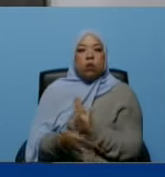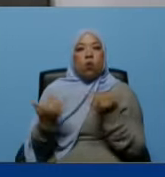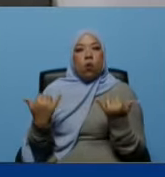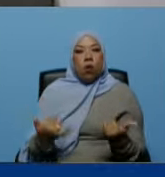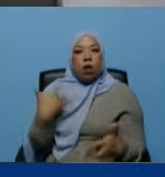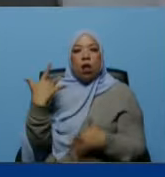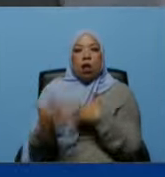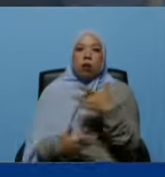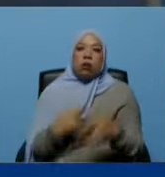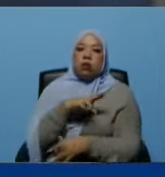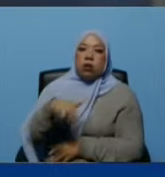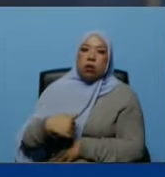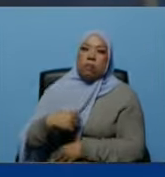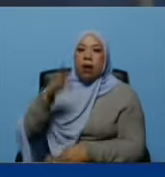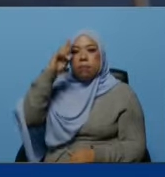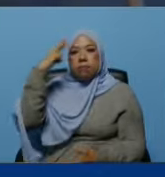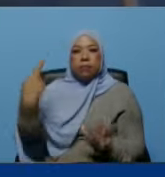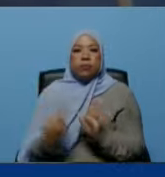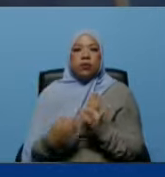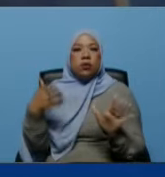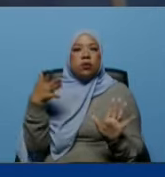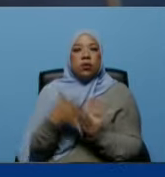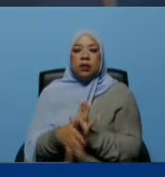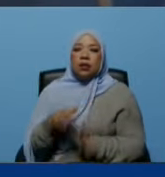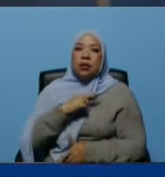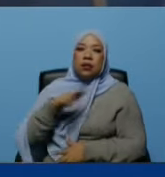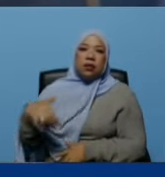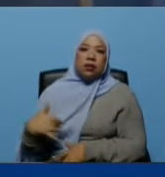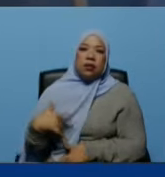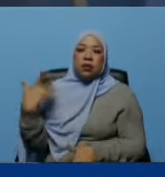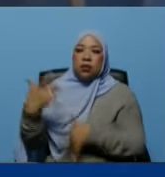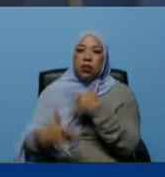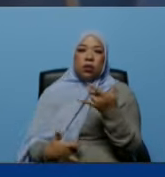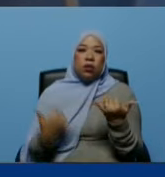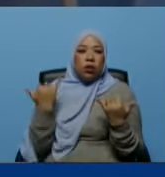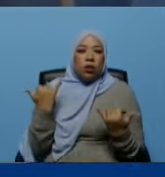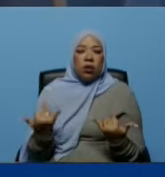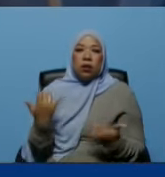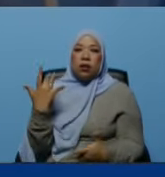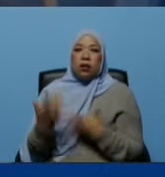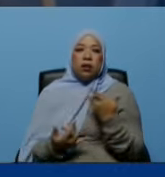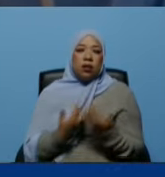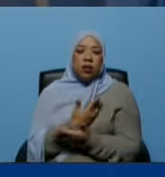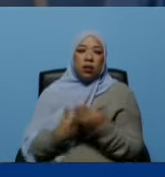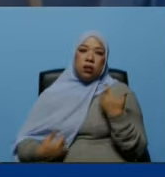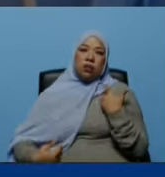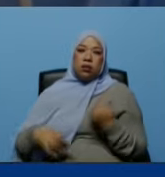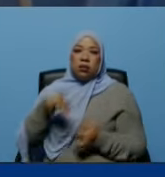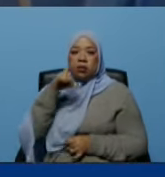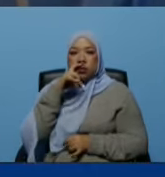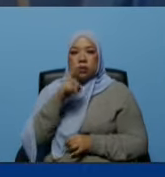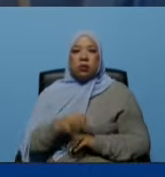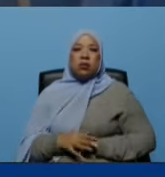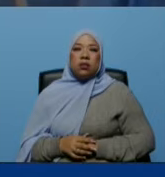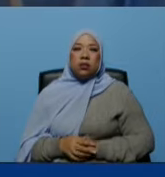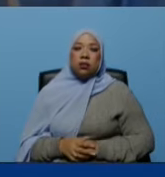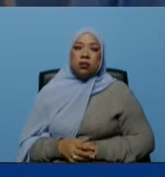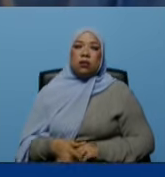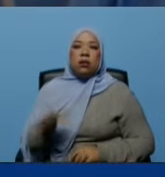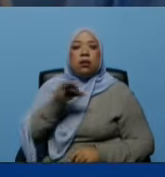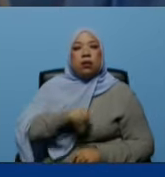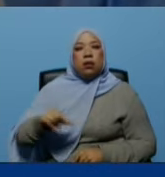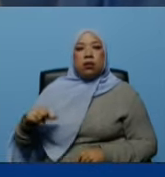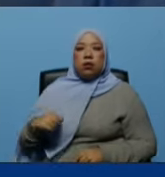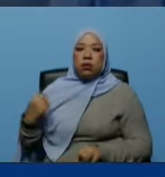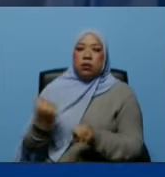vamos a darle la respuesta al pueblo completa de lo que es la rehabilitación de protecidental que en una privada por lo